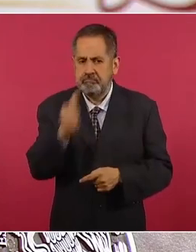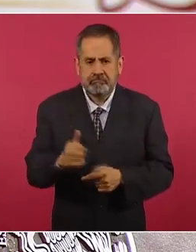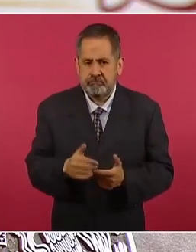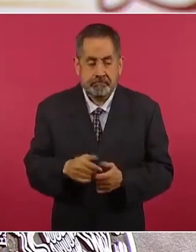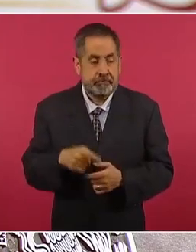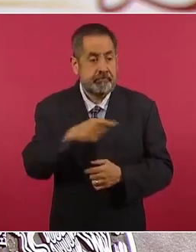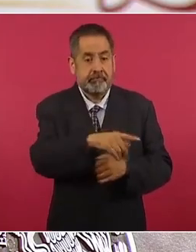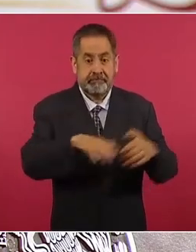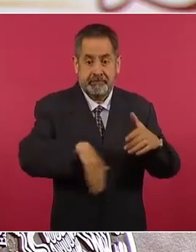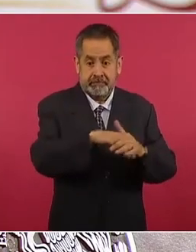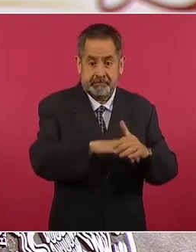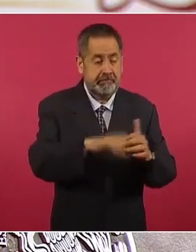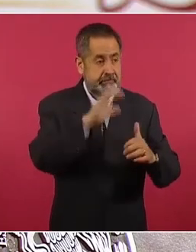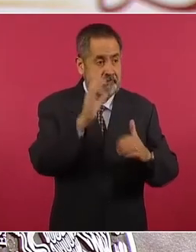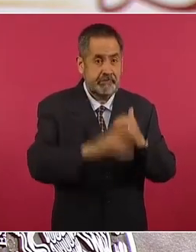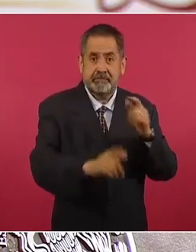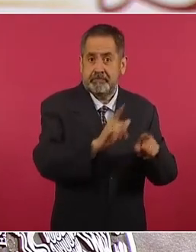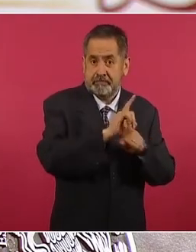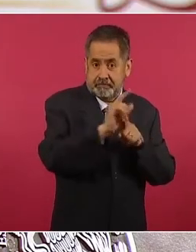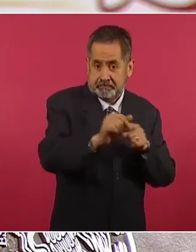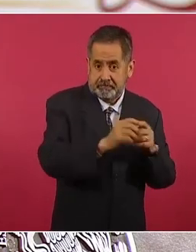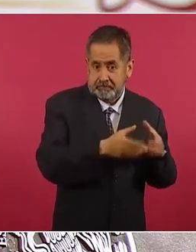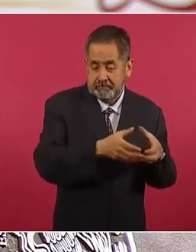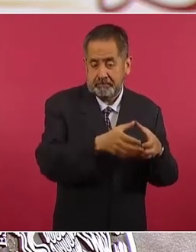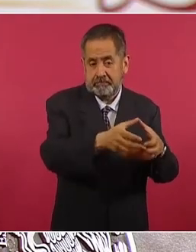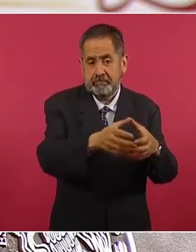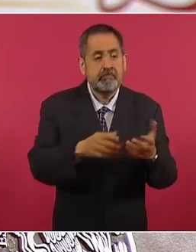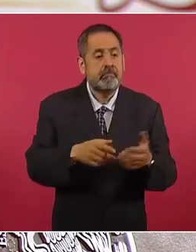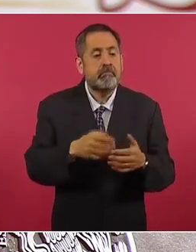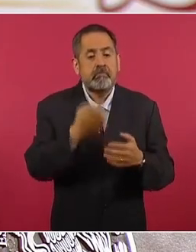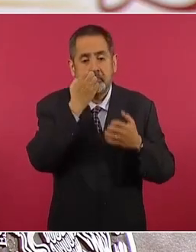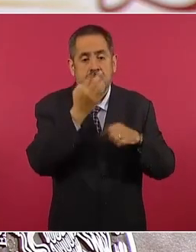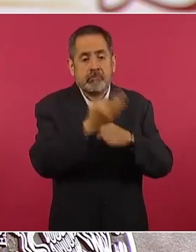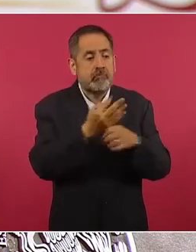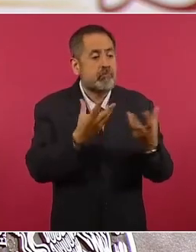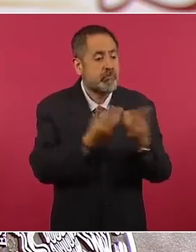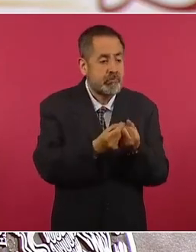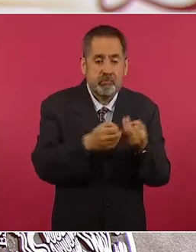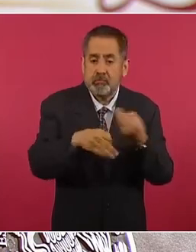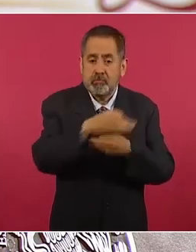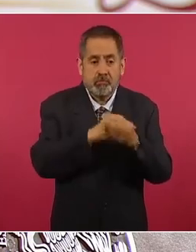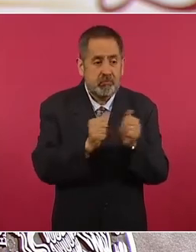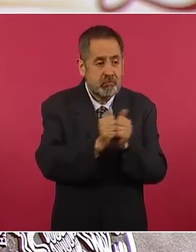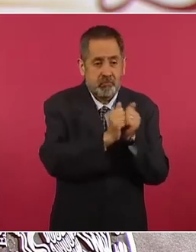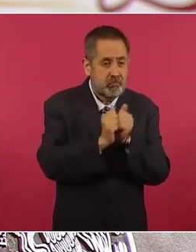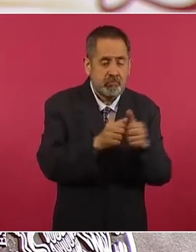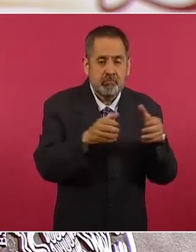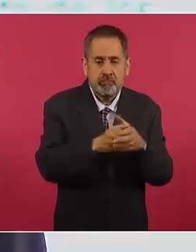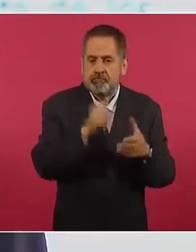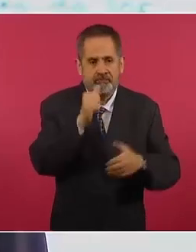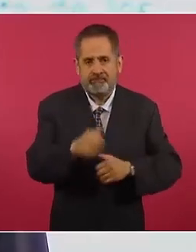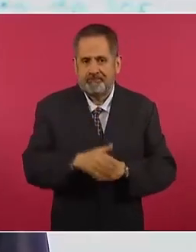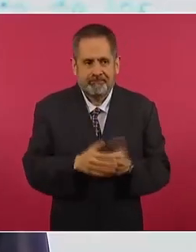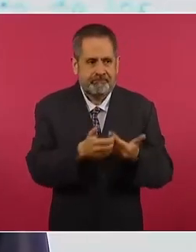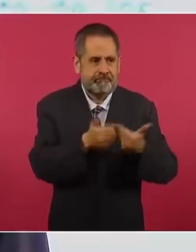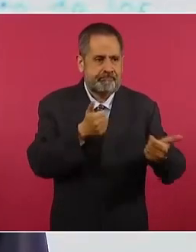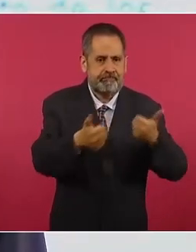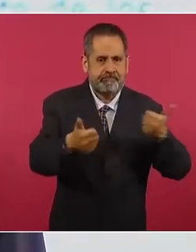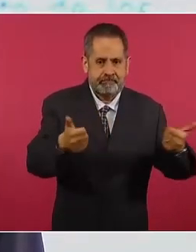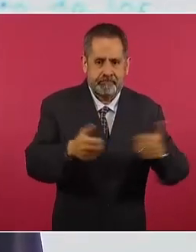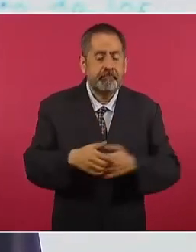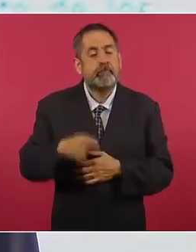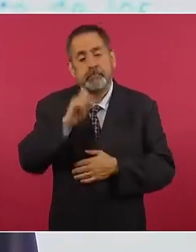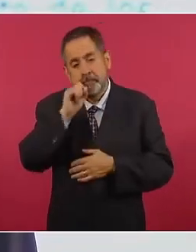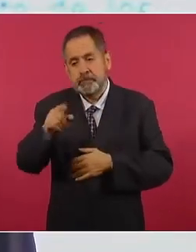terminal en ningún momento los estudiantes estuvieron juntos. Segundo, confirmamos la intervención de la policía de